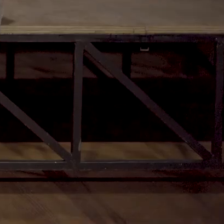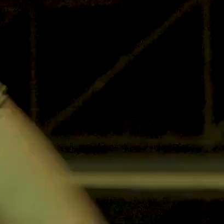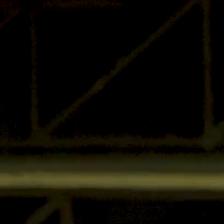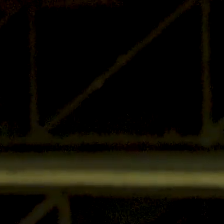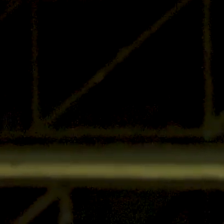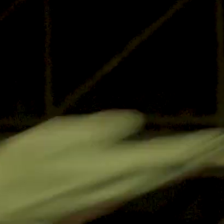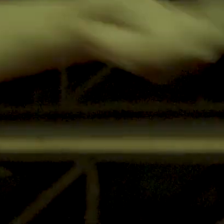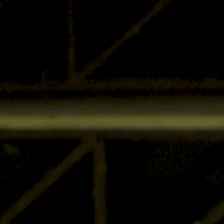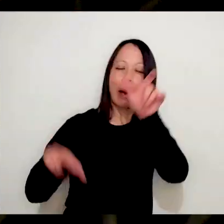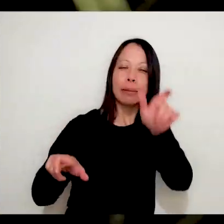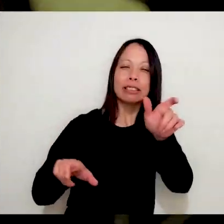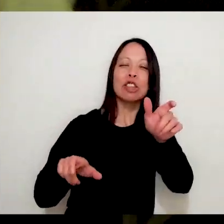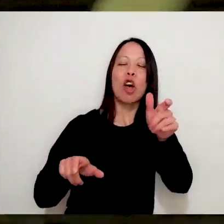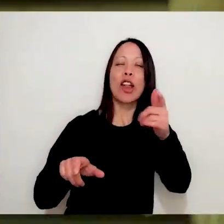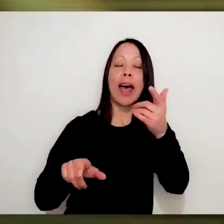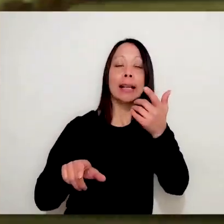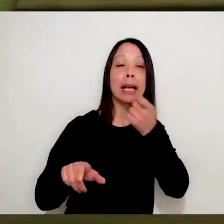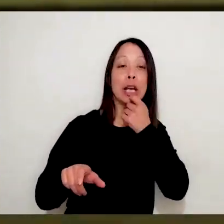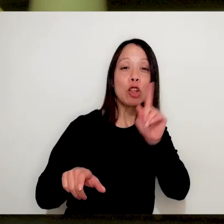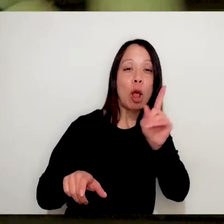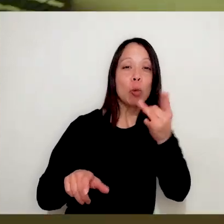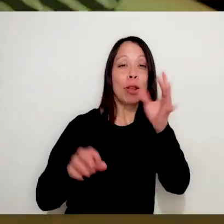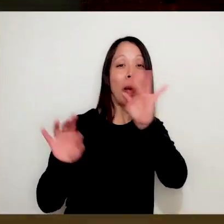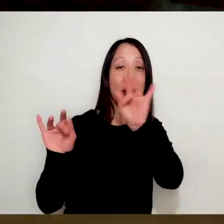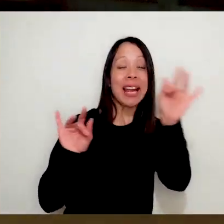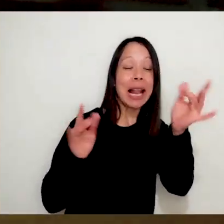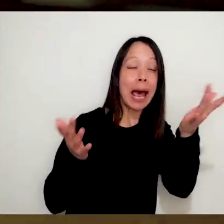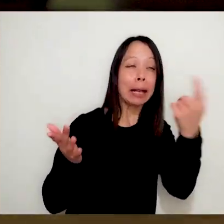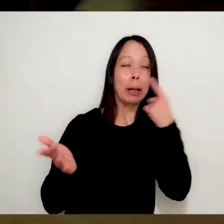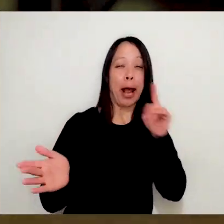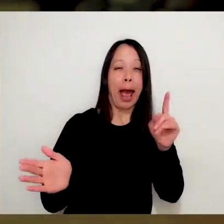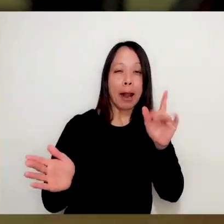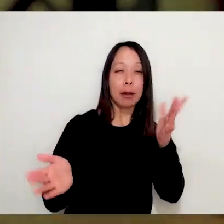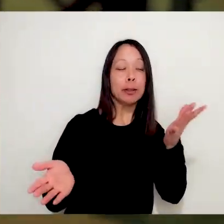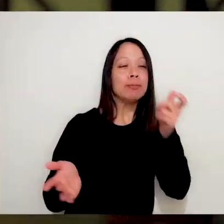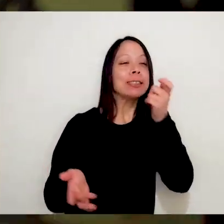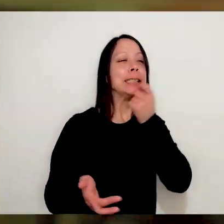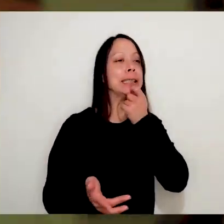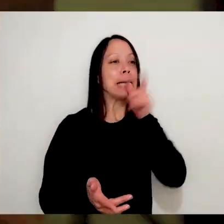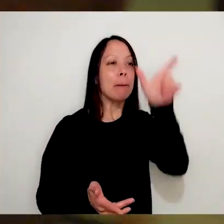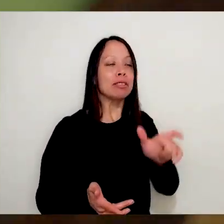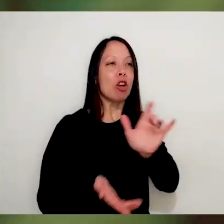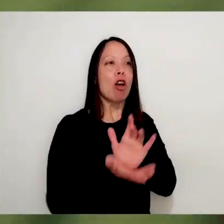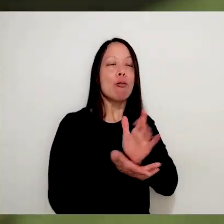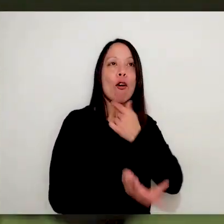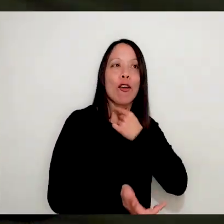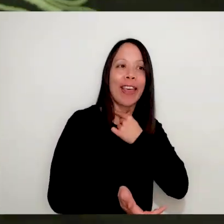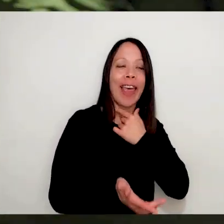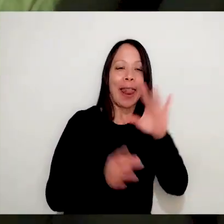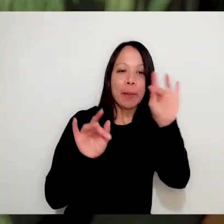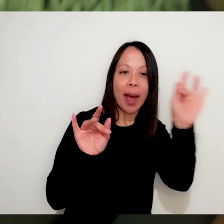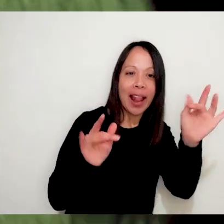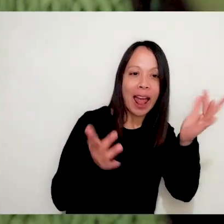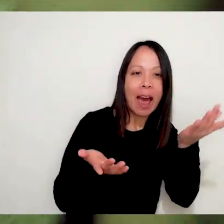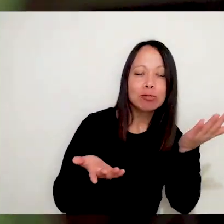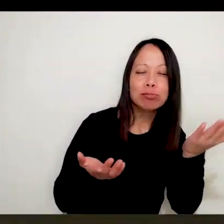ríen. Es raro a alguien que no le guste bailar. Y por más allá de que por ahí es lo que más quiere, es lo que primero